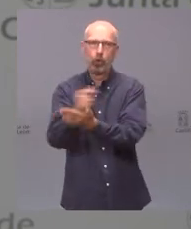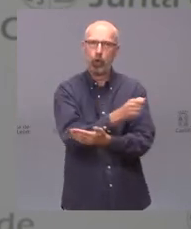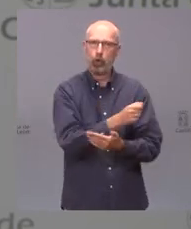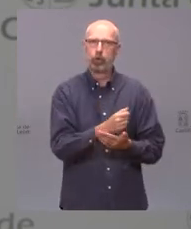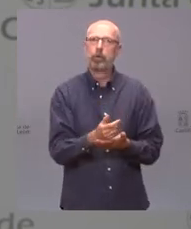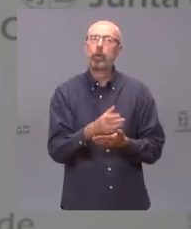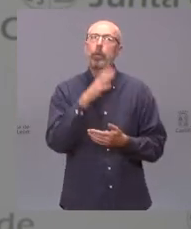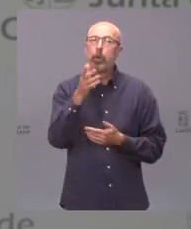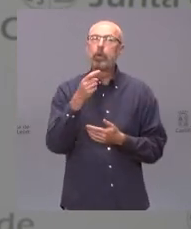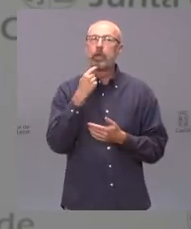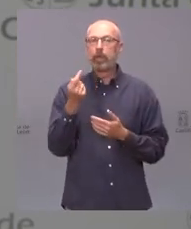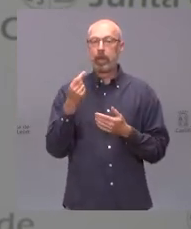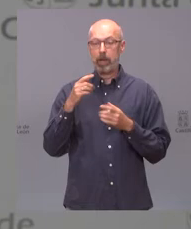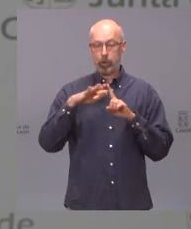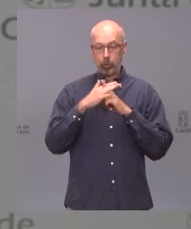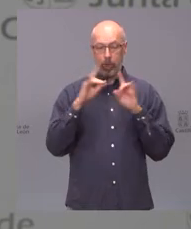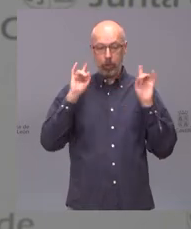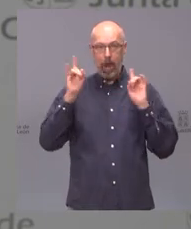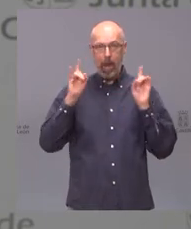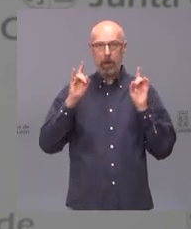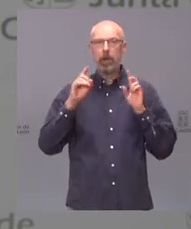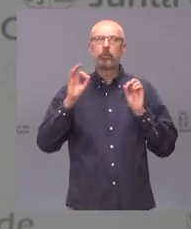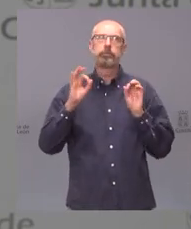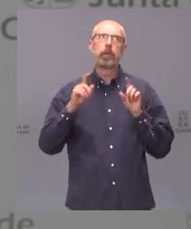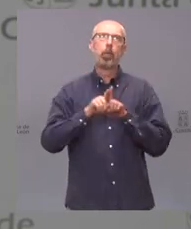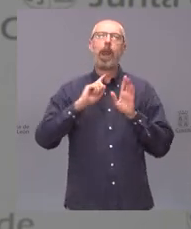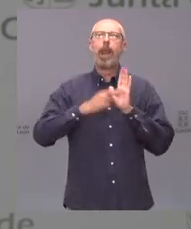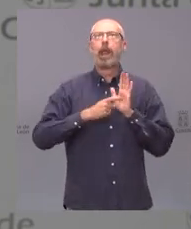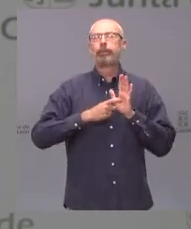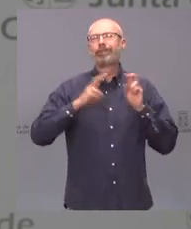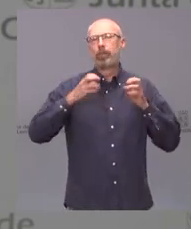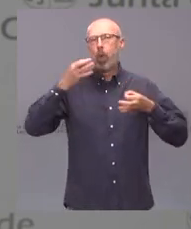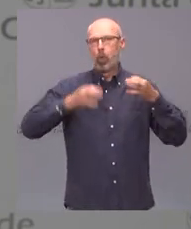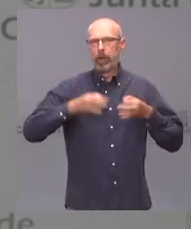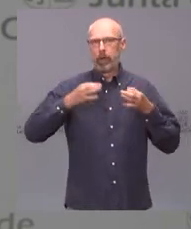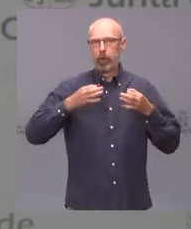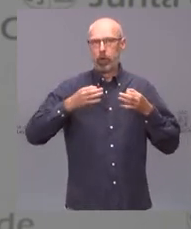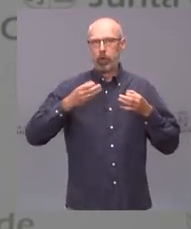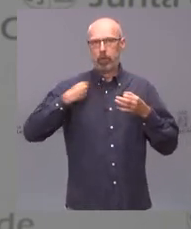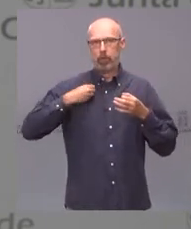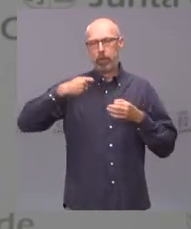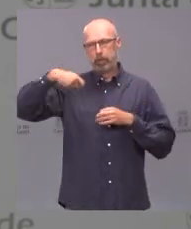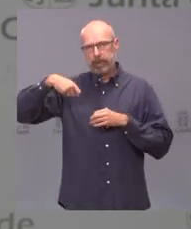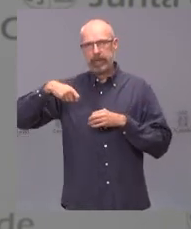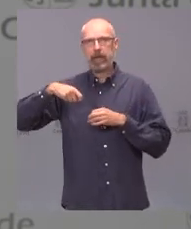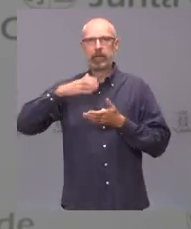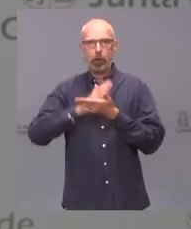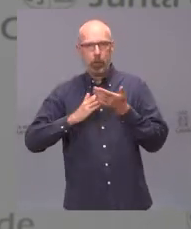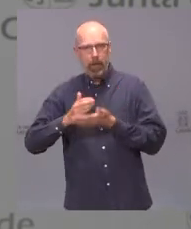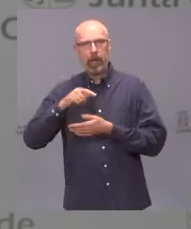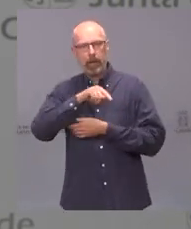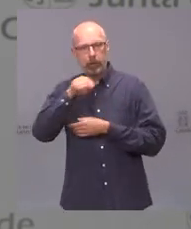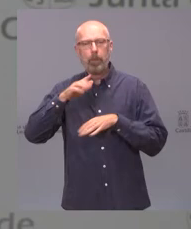un instrumento jurídico que han utilizado los propios presidentes y gobiernos autonómicos para poder regular las restricciones